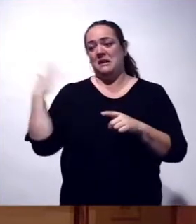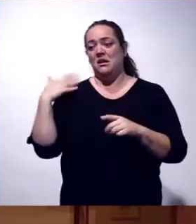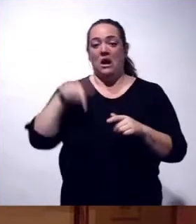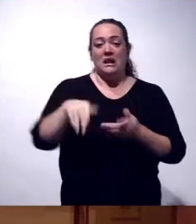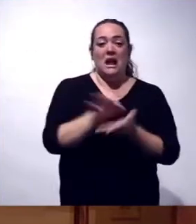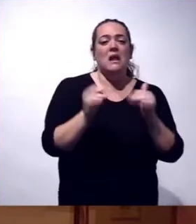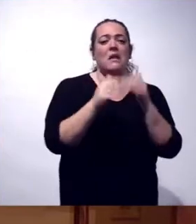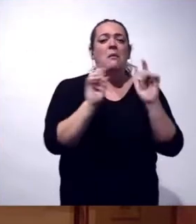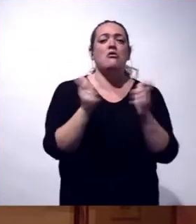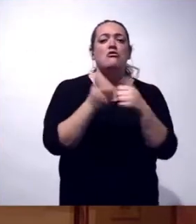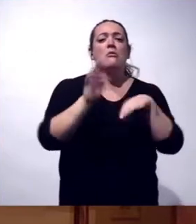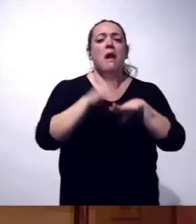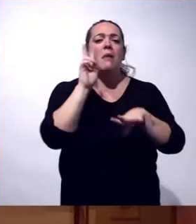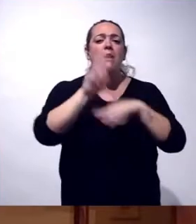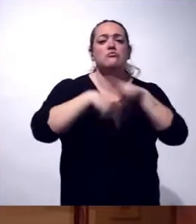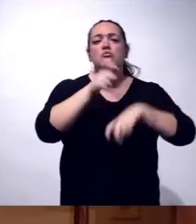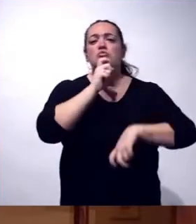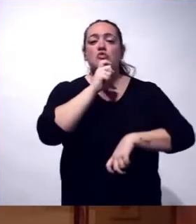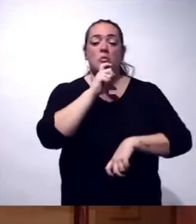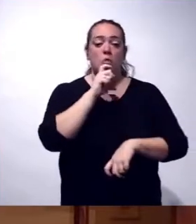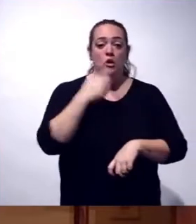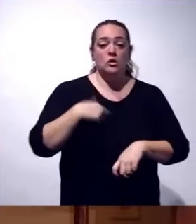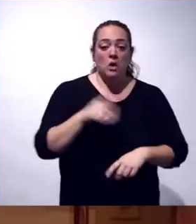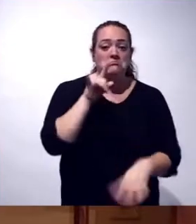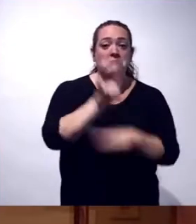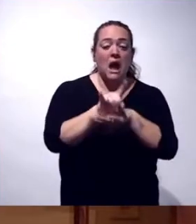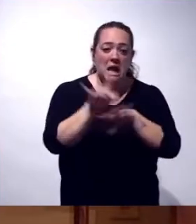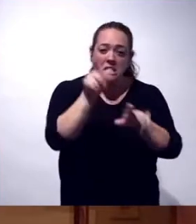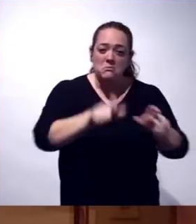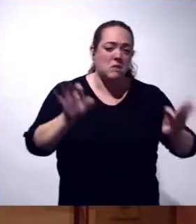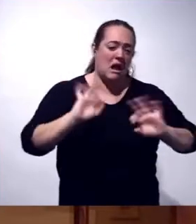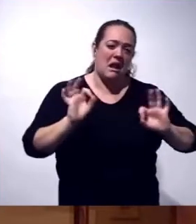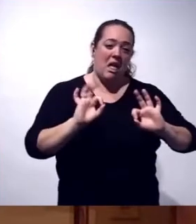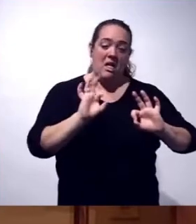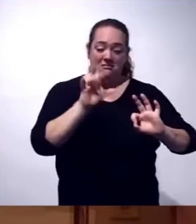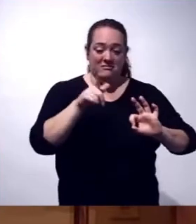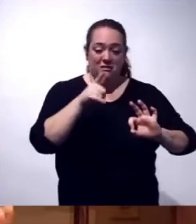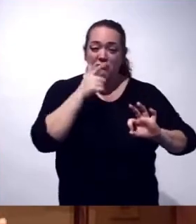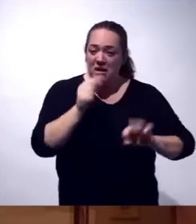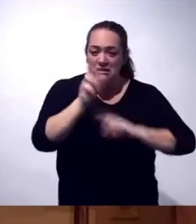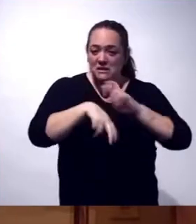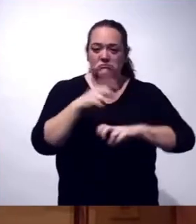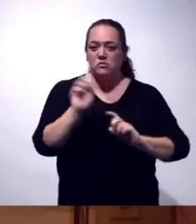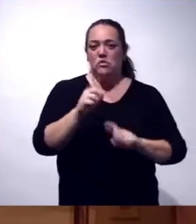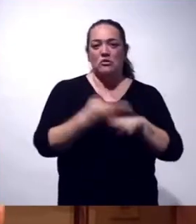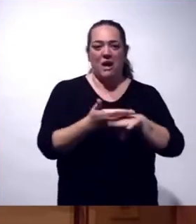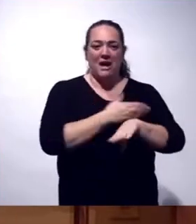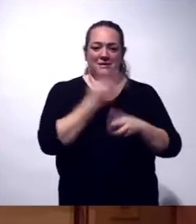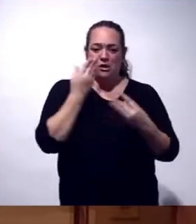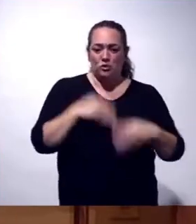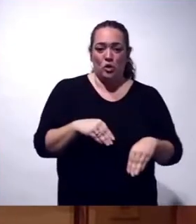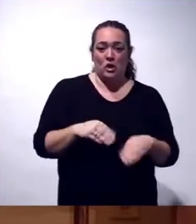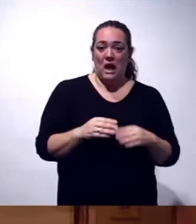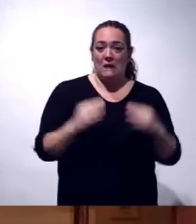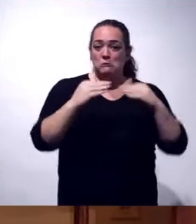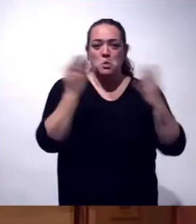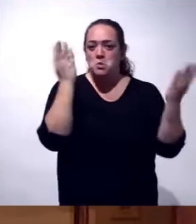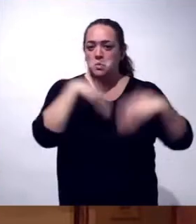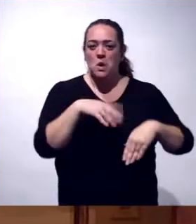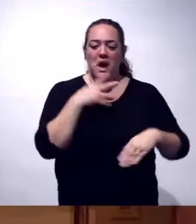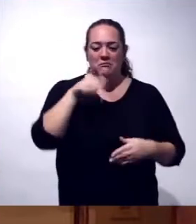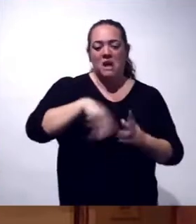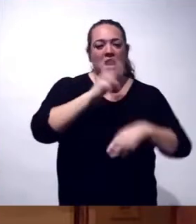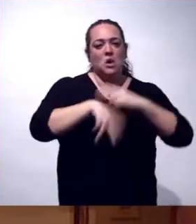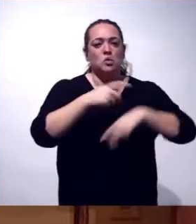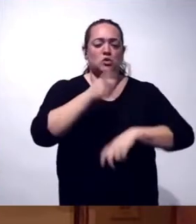la isla de La Palma para esa reconstrucción, que no, lo he dicho siempre, yo no engaño a nadie, no es fácil, no hay antecedentes. Tenemos que enfrentarnos ante